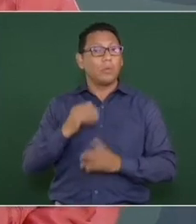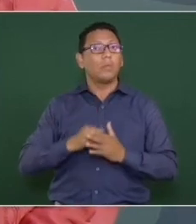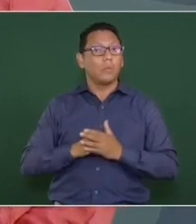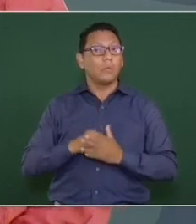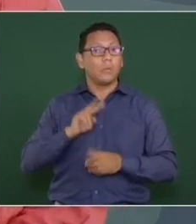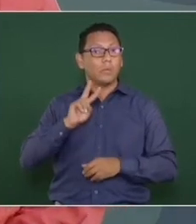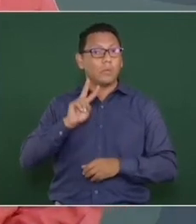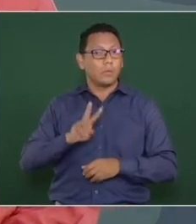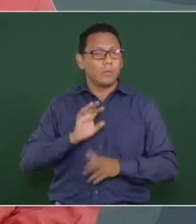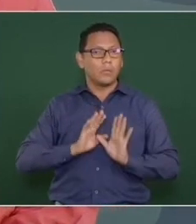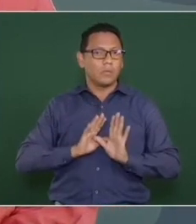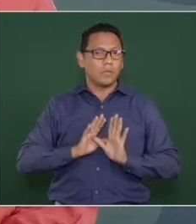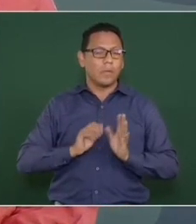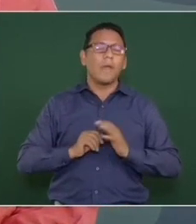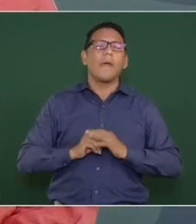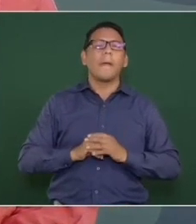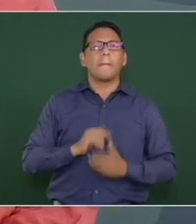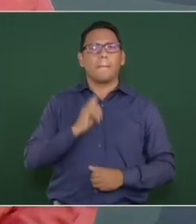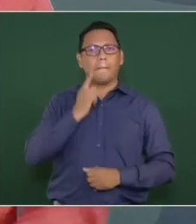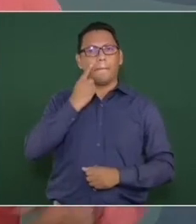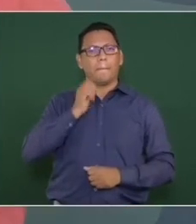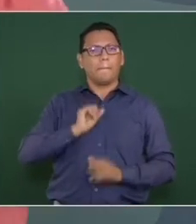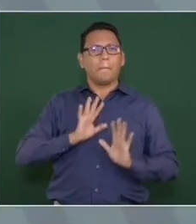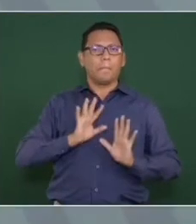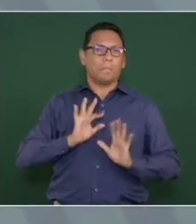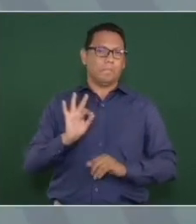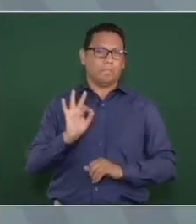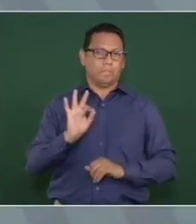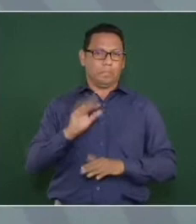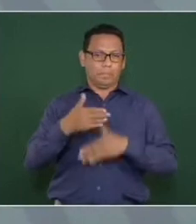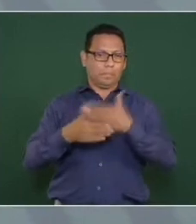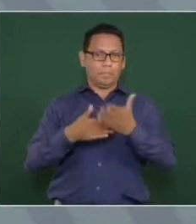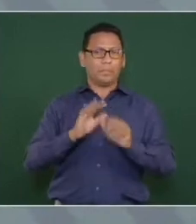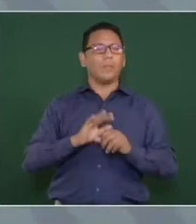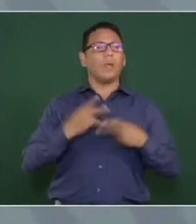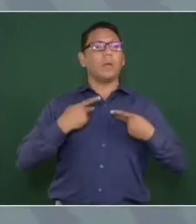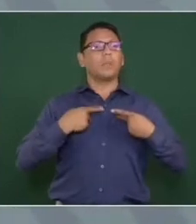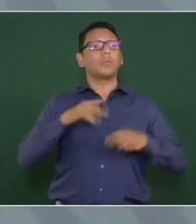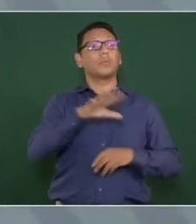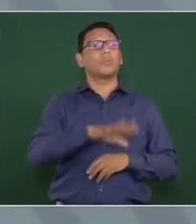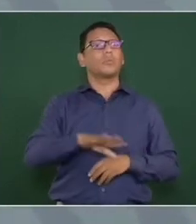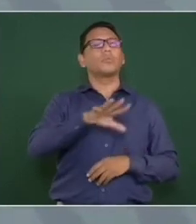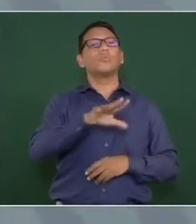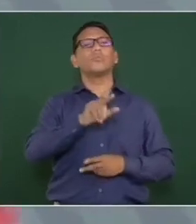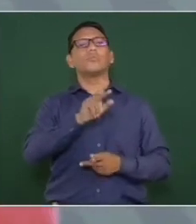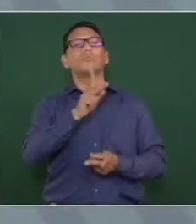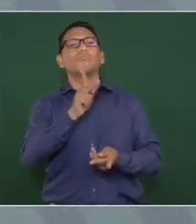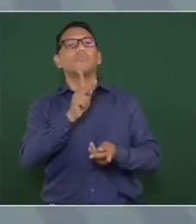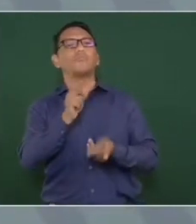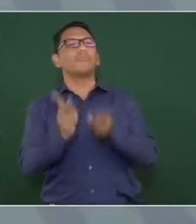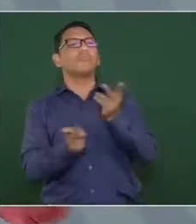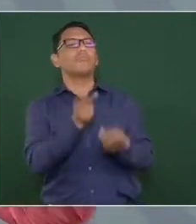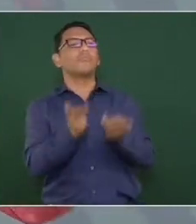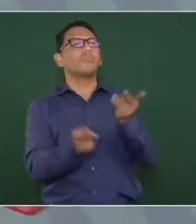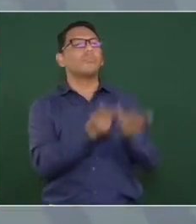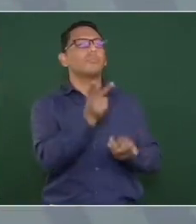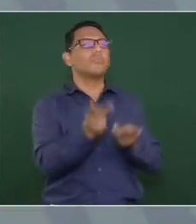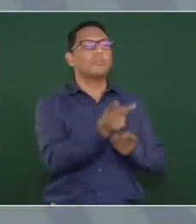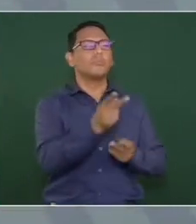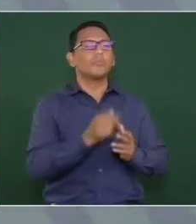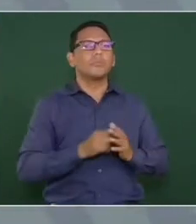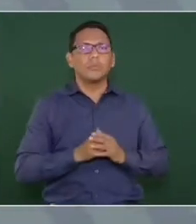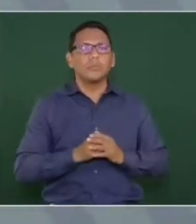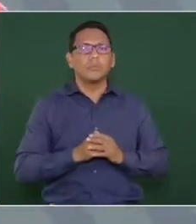El va a hacer una encuesta, se le va a preguntar a la gente y las